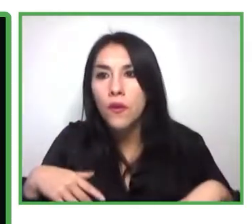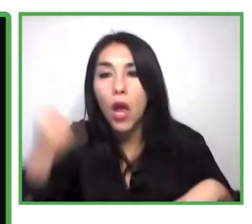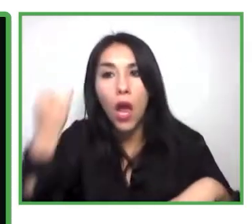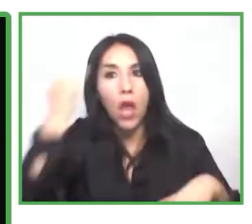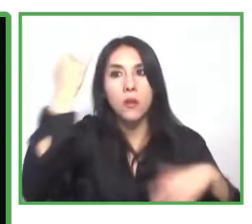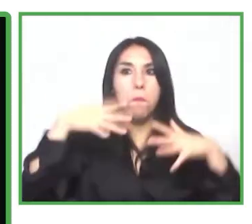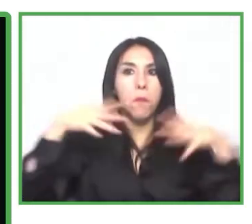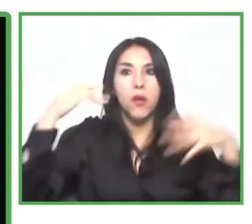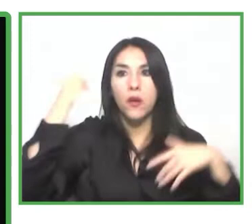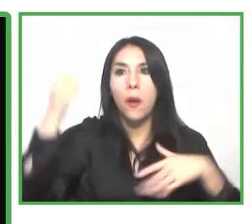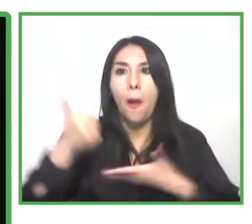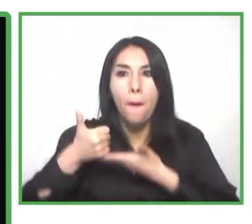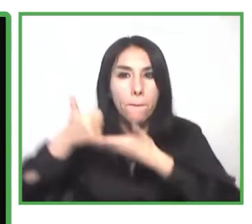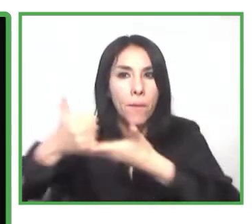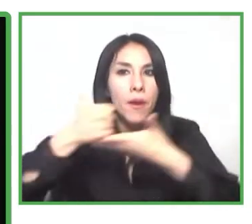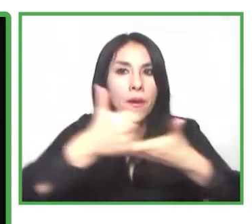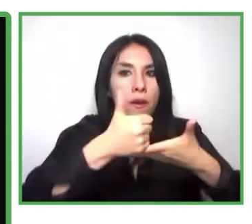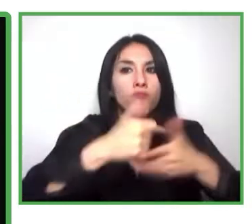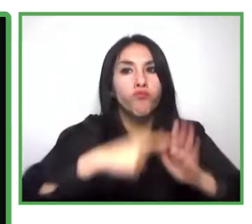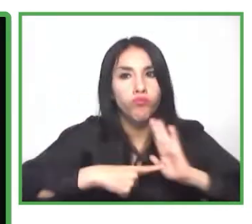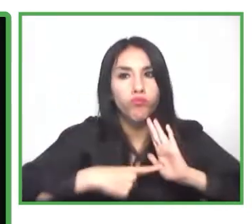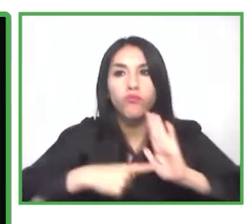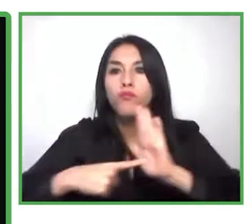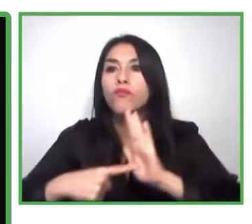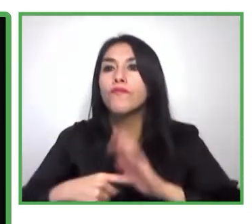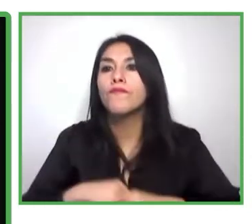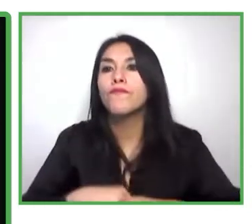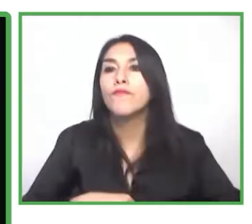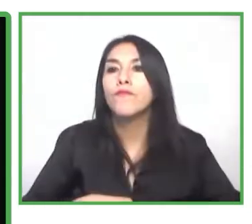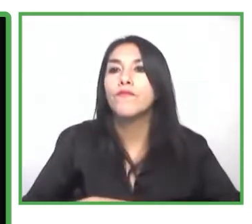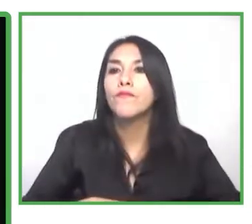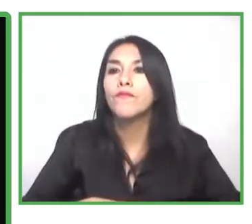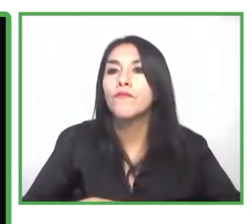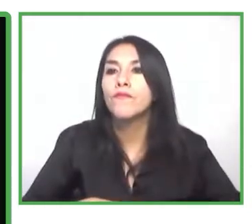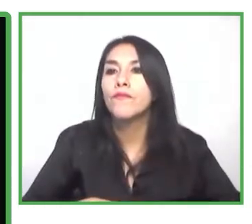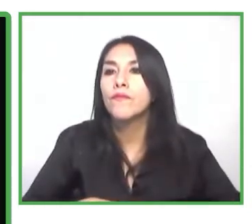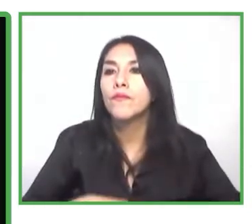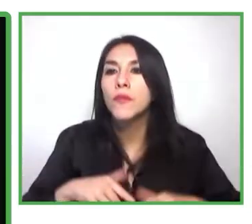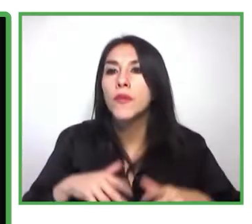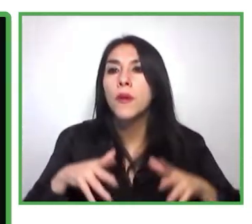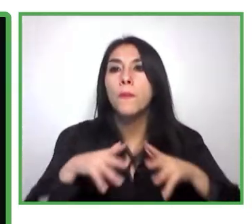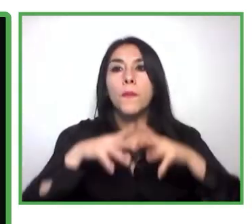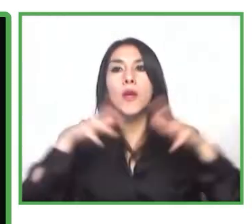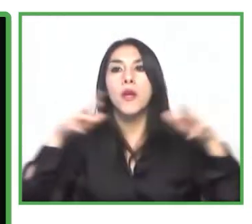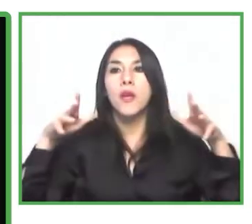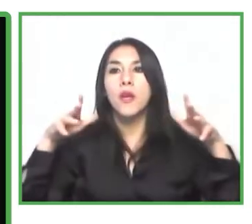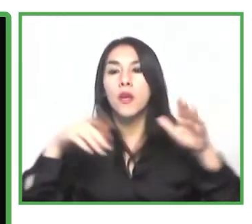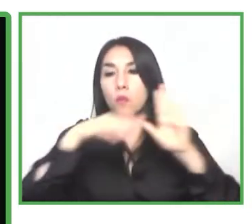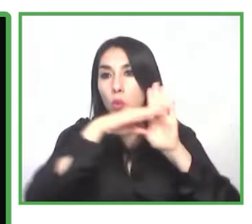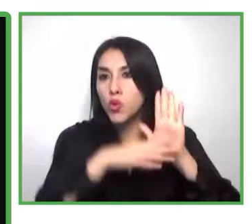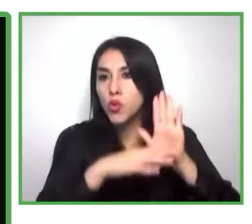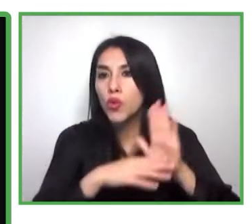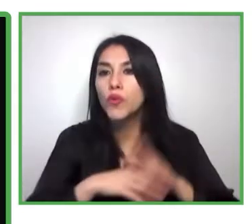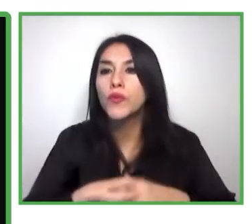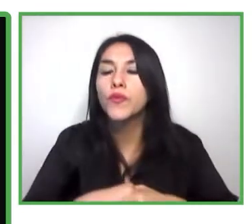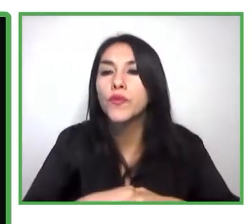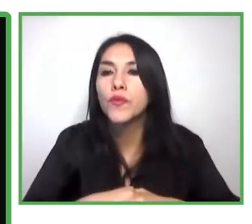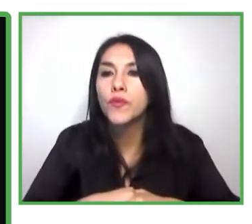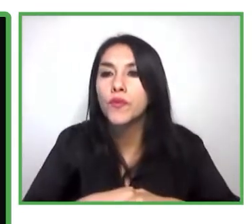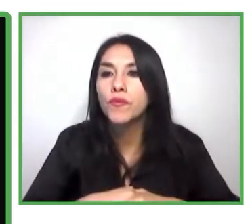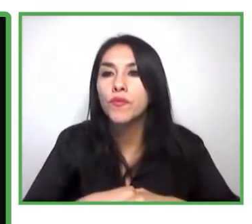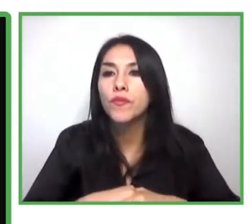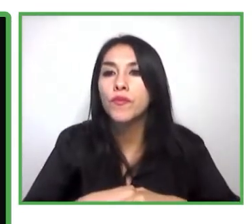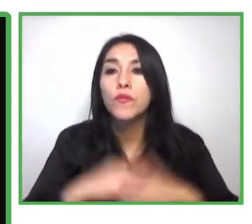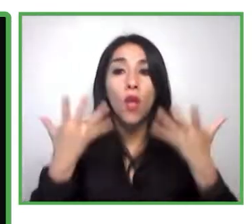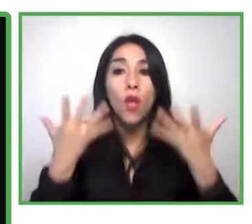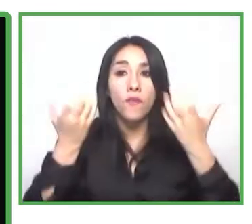lograr trabajando en dar visibilidad de que hay muchísimo talento disponible y, por otro lado, lograr el cambio